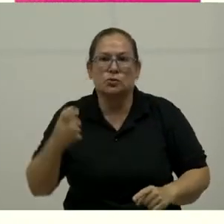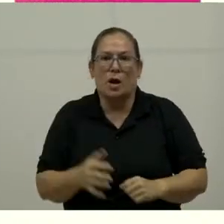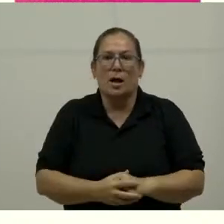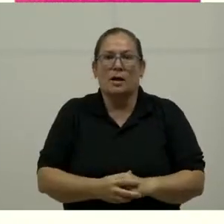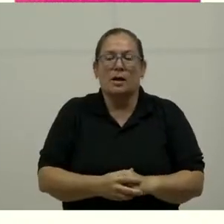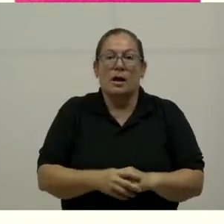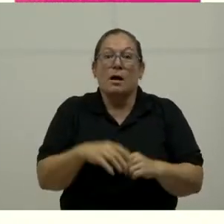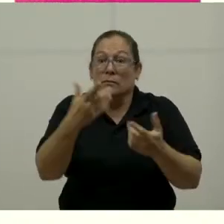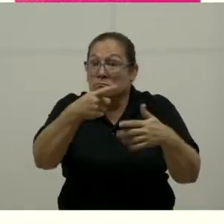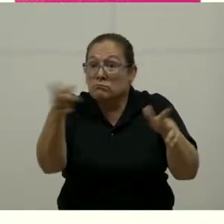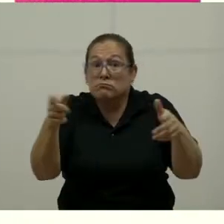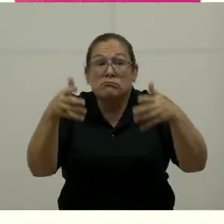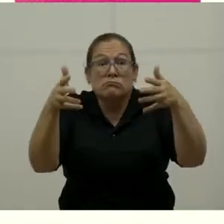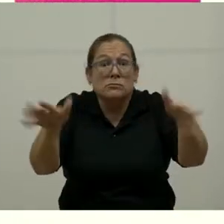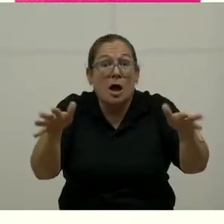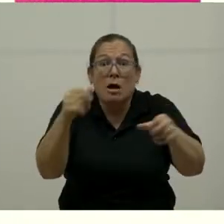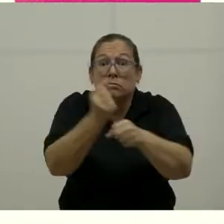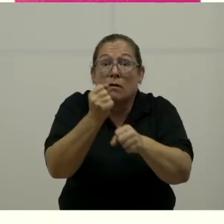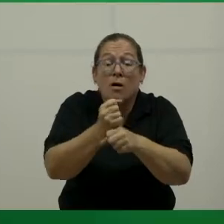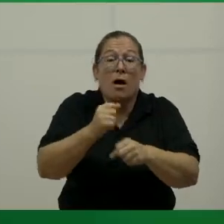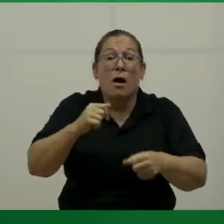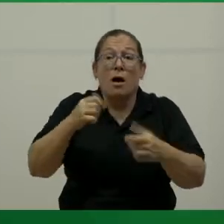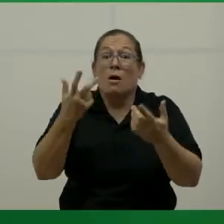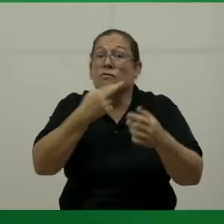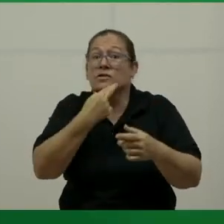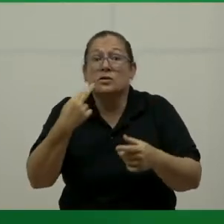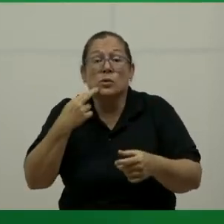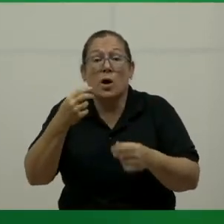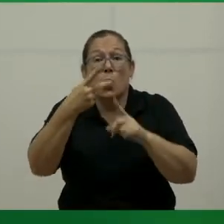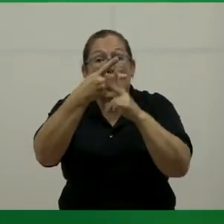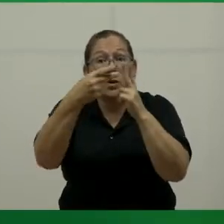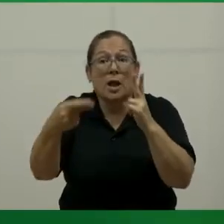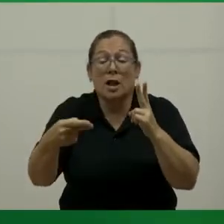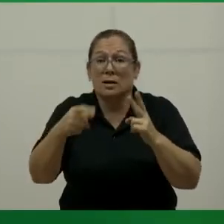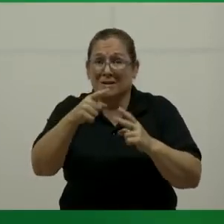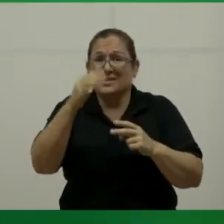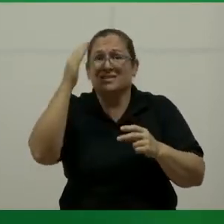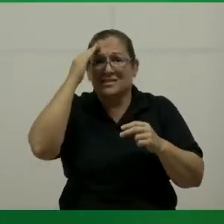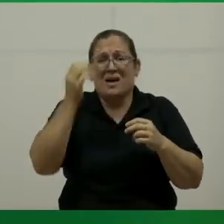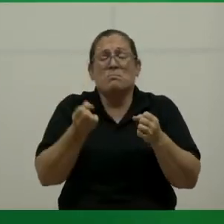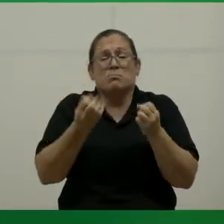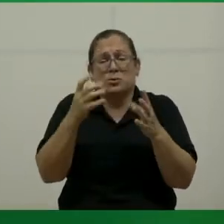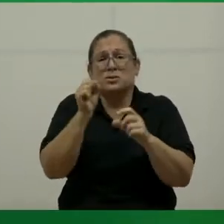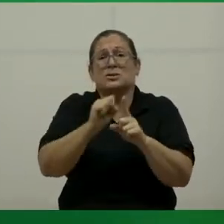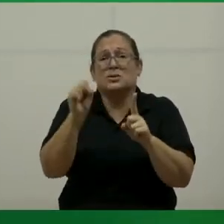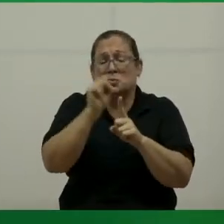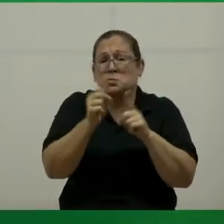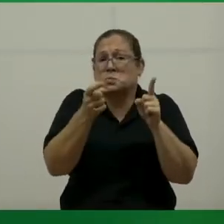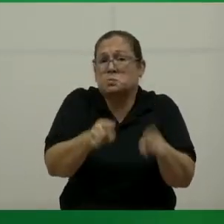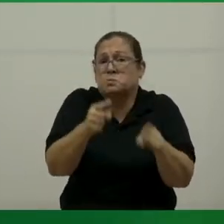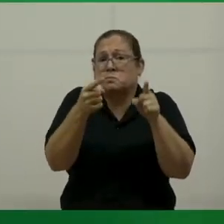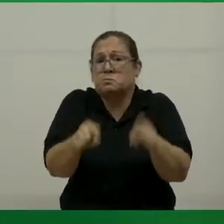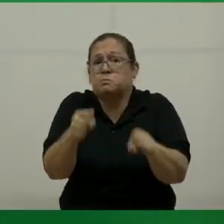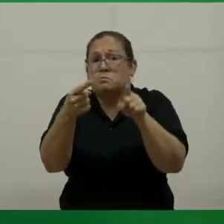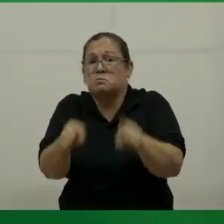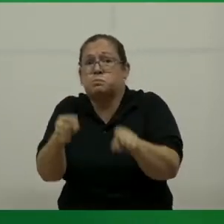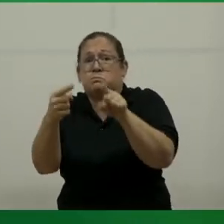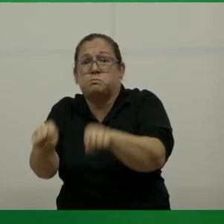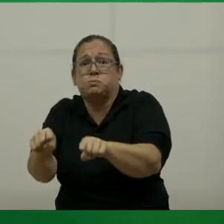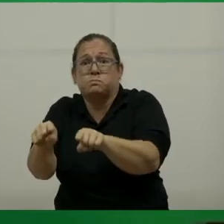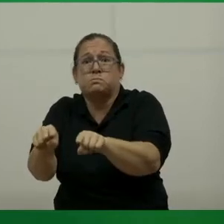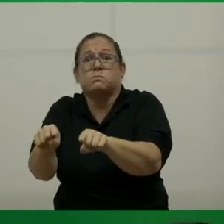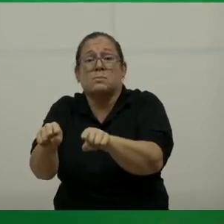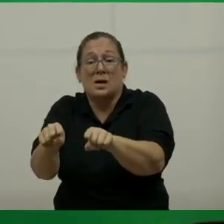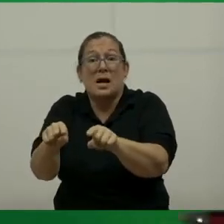en restaurantes, en alguna parte del sector turístico, saben que esta es una situación recurrente. Y nosotros lo que les decimos es que el